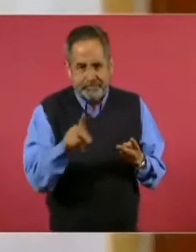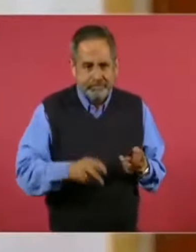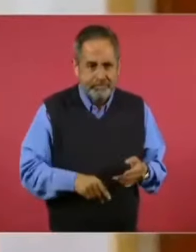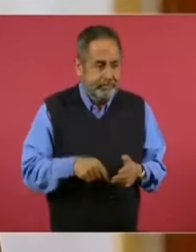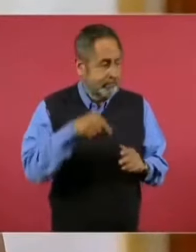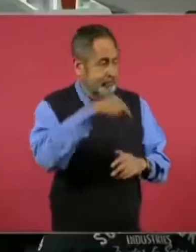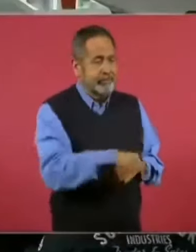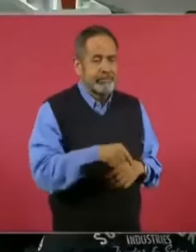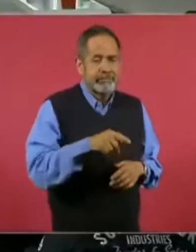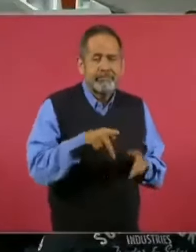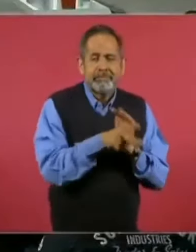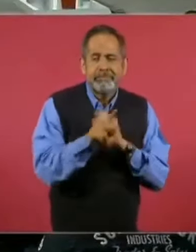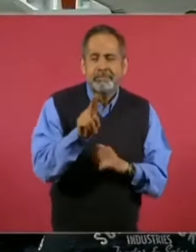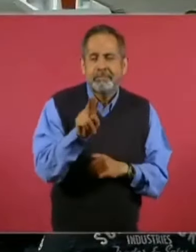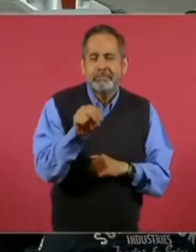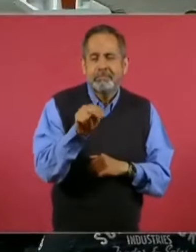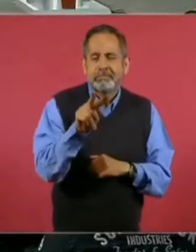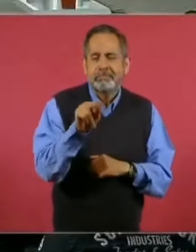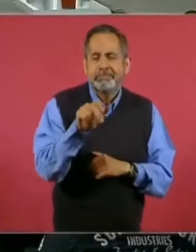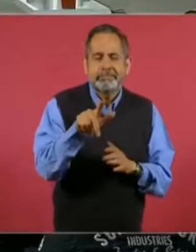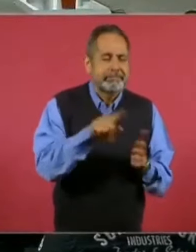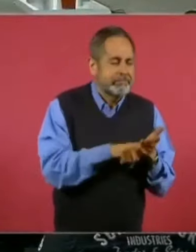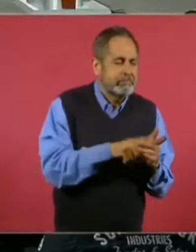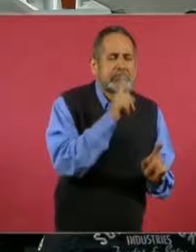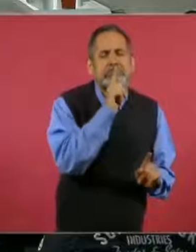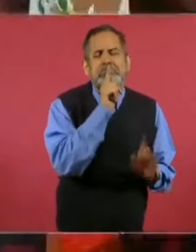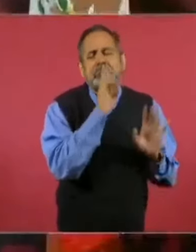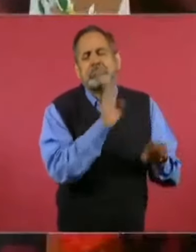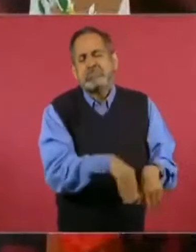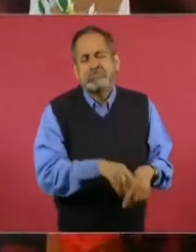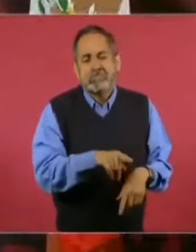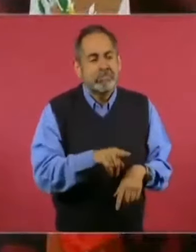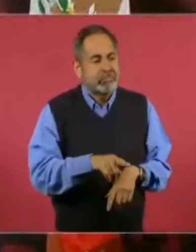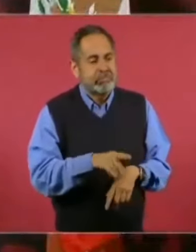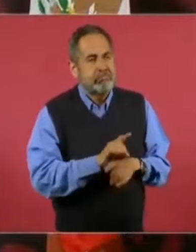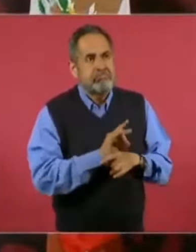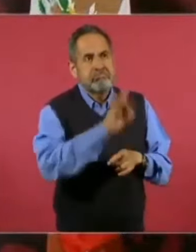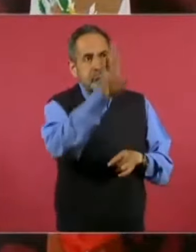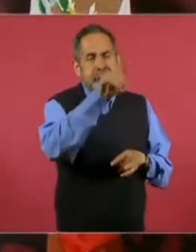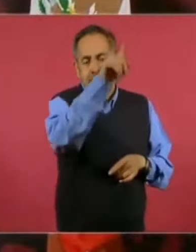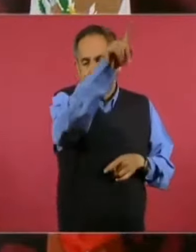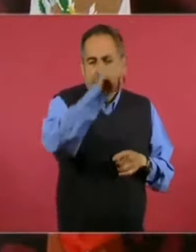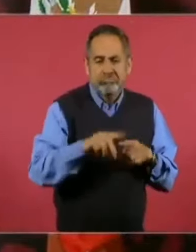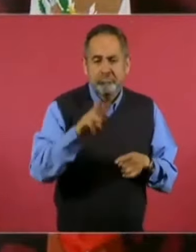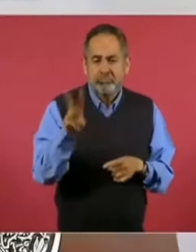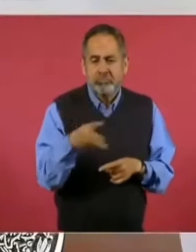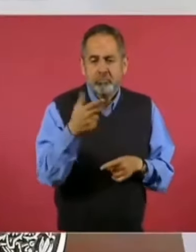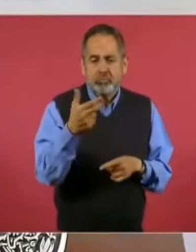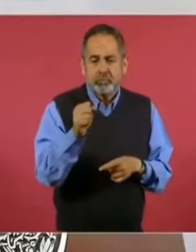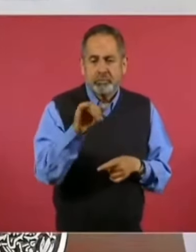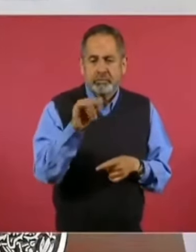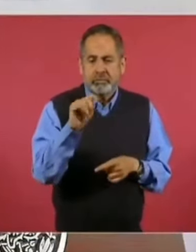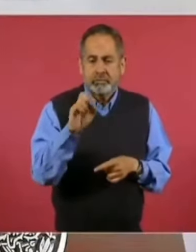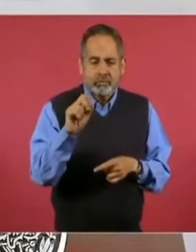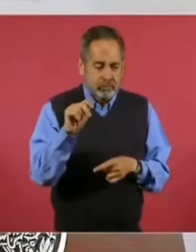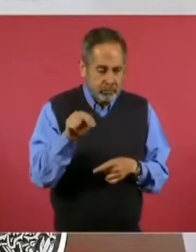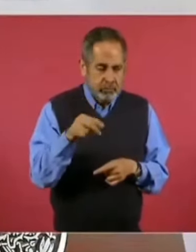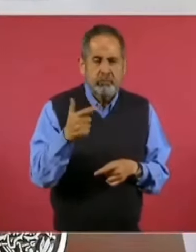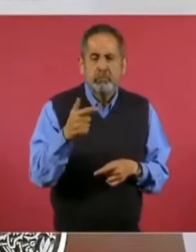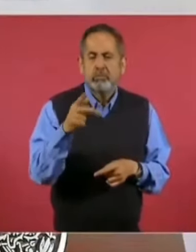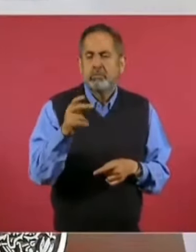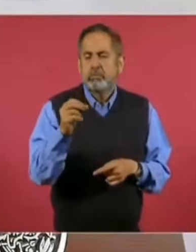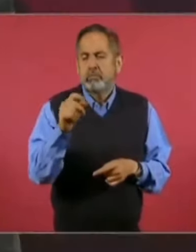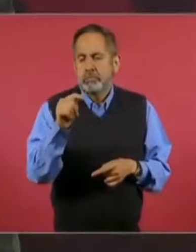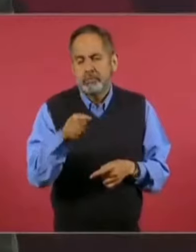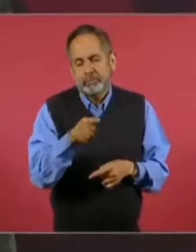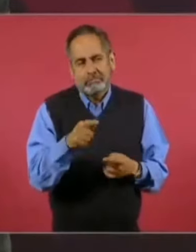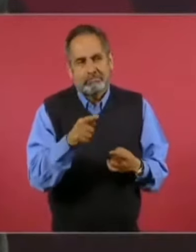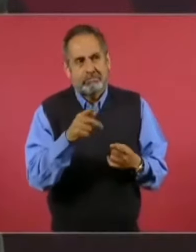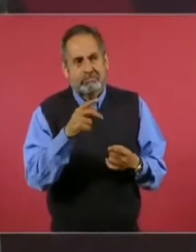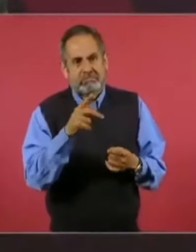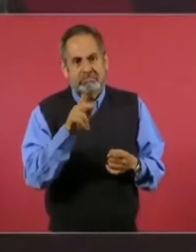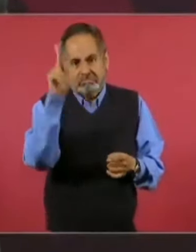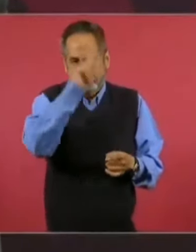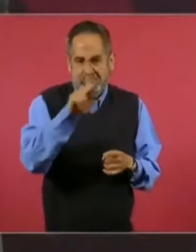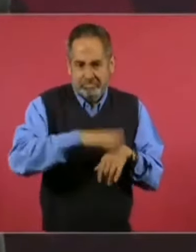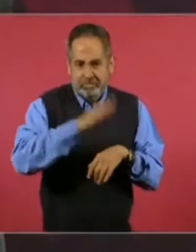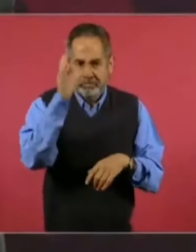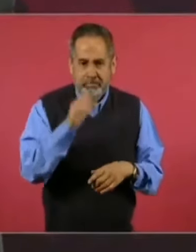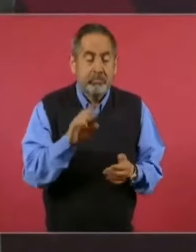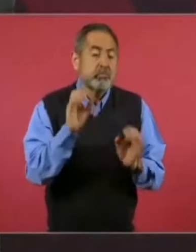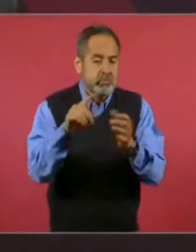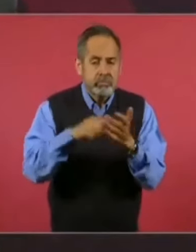financiero,